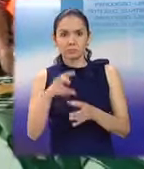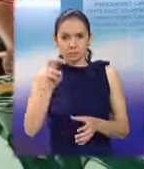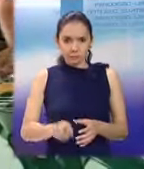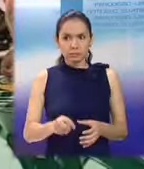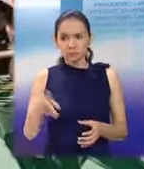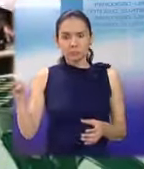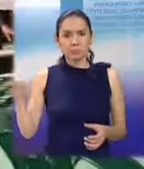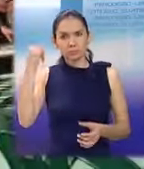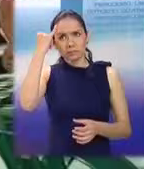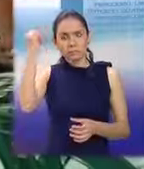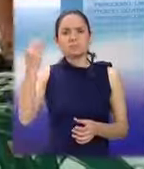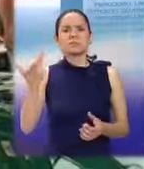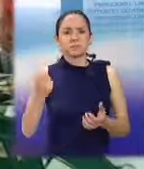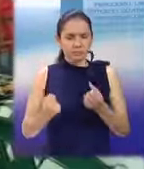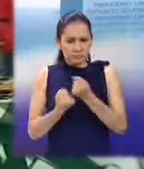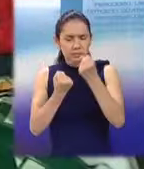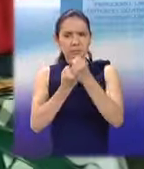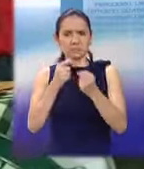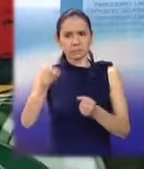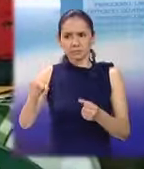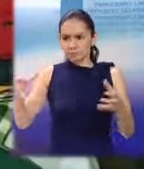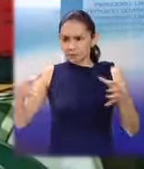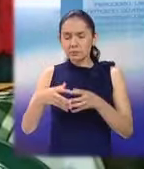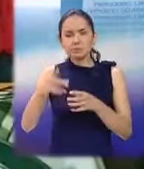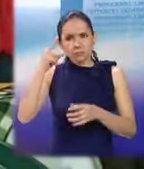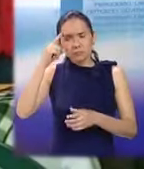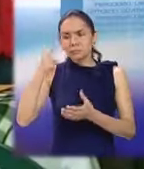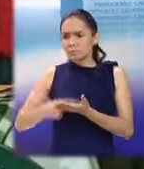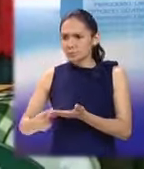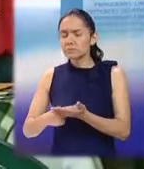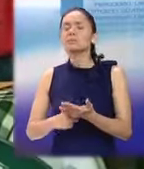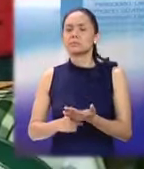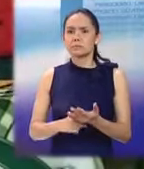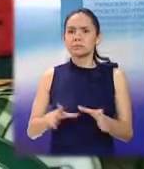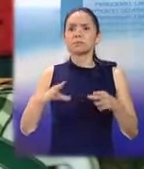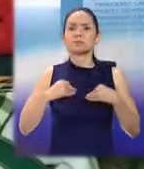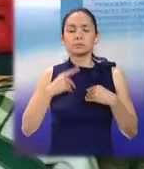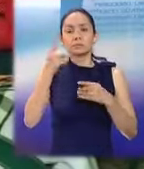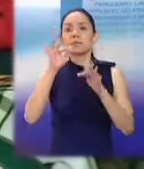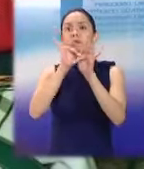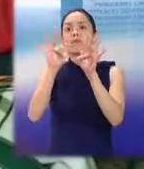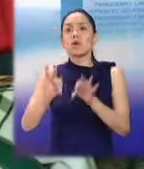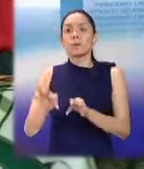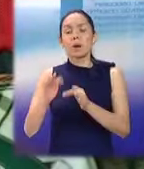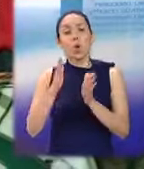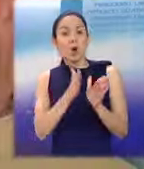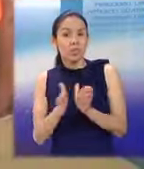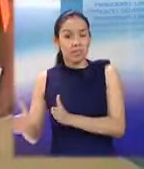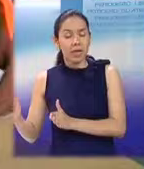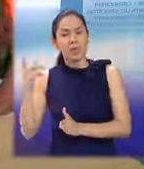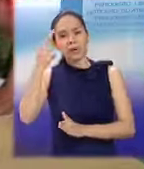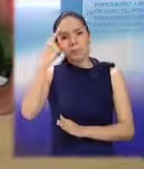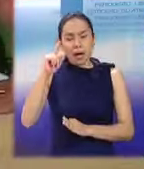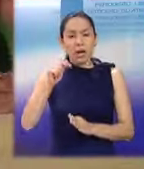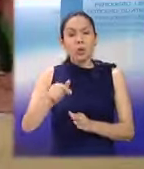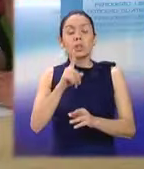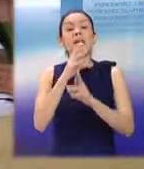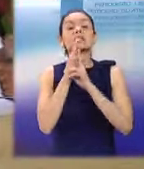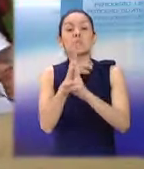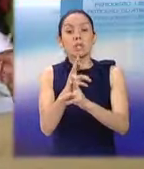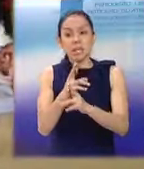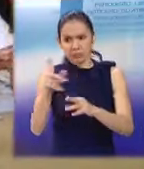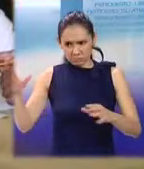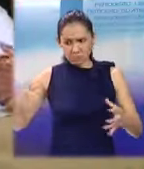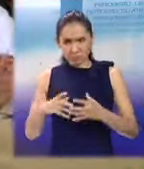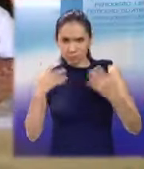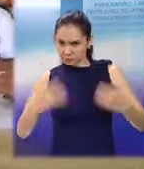unieron equipo, unieron personal y de esa manera se pudo trabajar de una forma ordenada y se pudo dar una respuesta eficiente. El